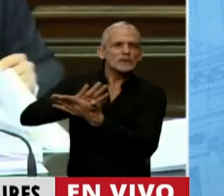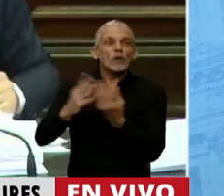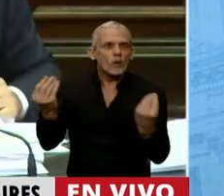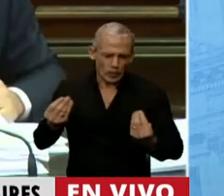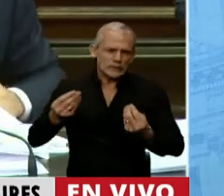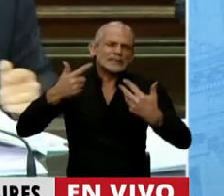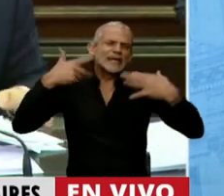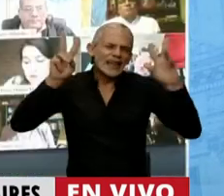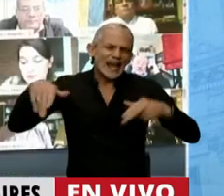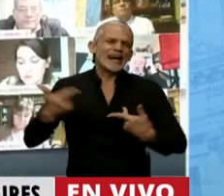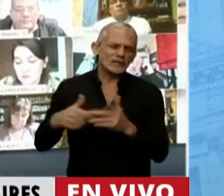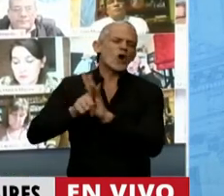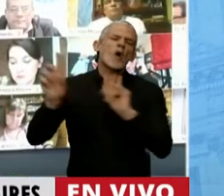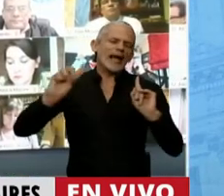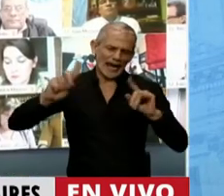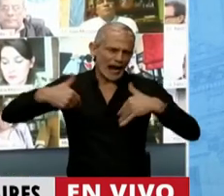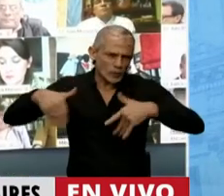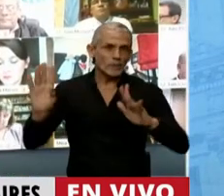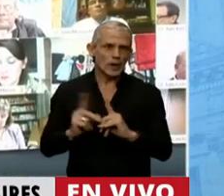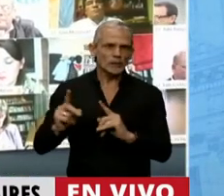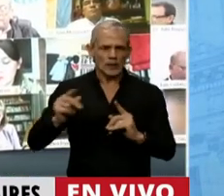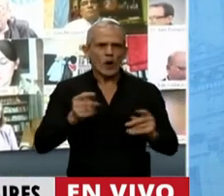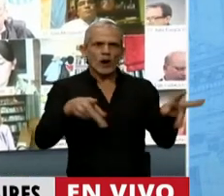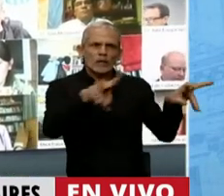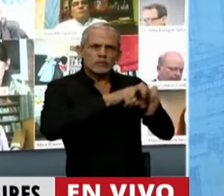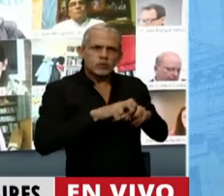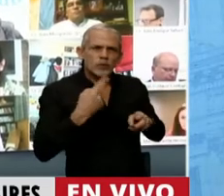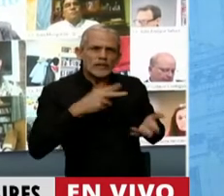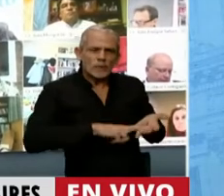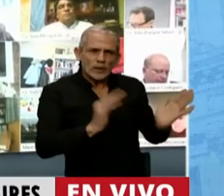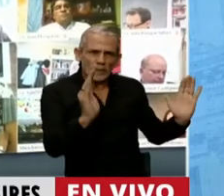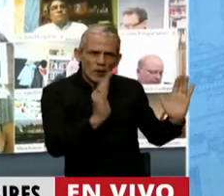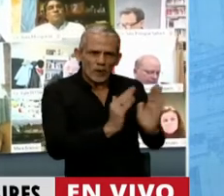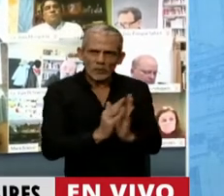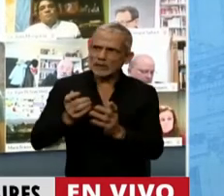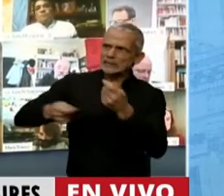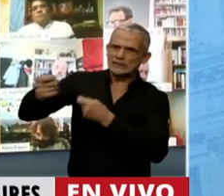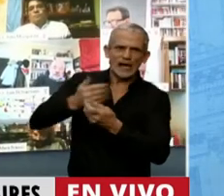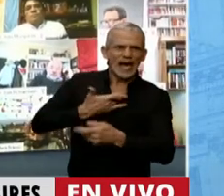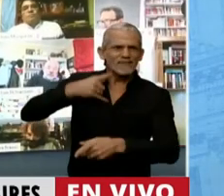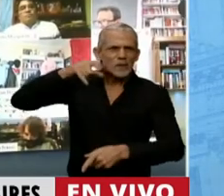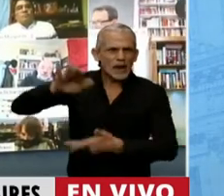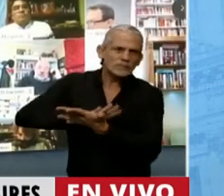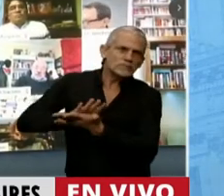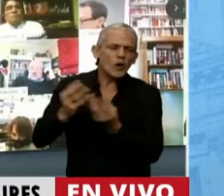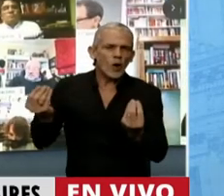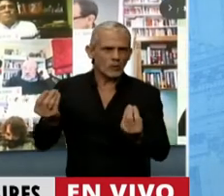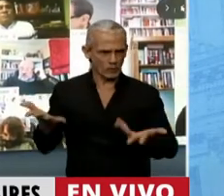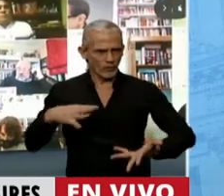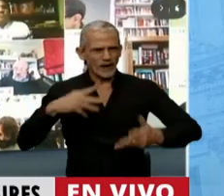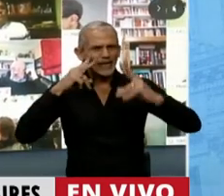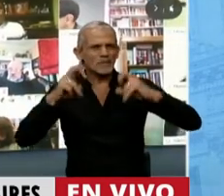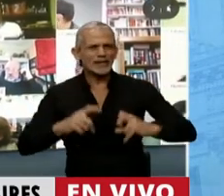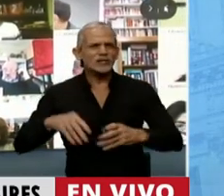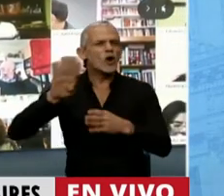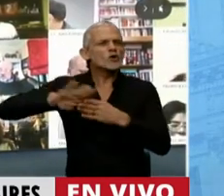fraudulenta, nos contestan a nuestra pregunta de por qué no se avanza en la investigación sobre